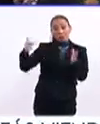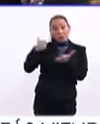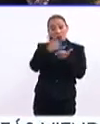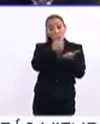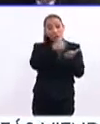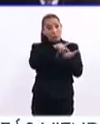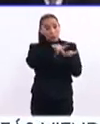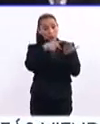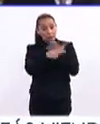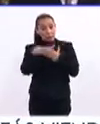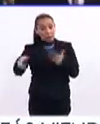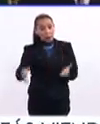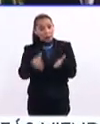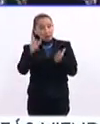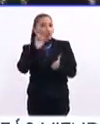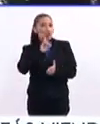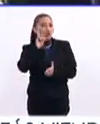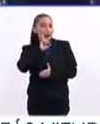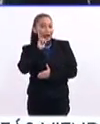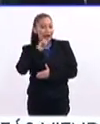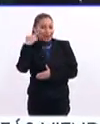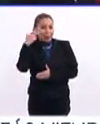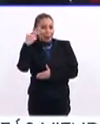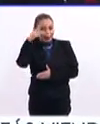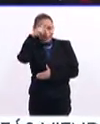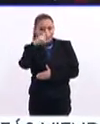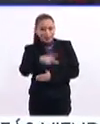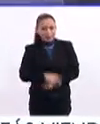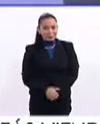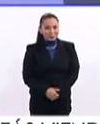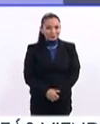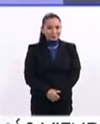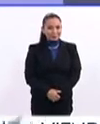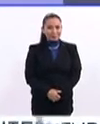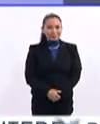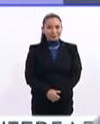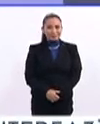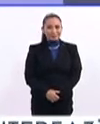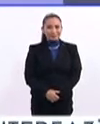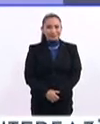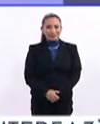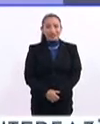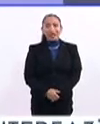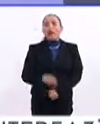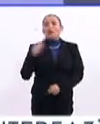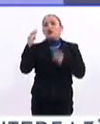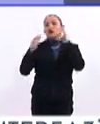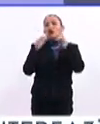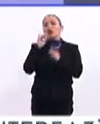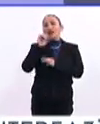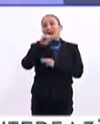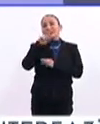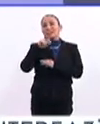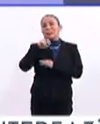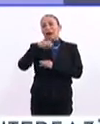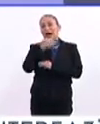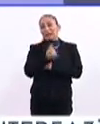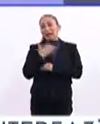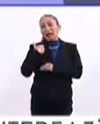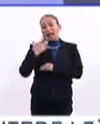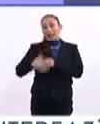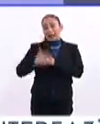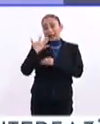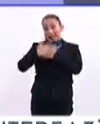social del proyecto que promueve la reina de belleza mexicana. Y el Museo Franz Mayer, ahí se alberga la